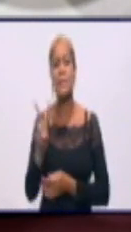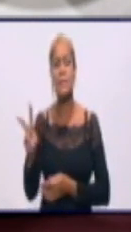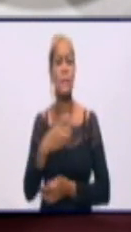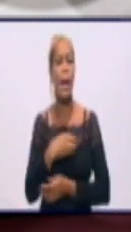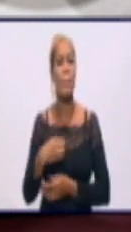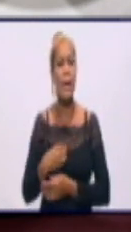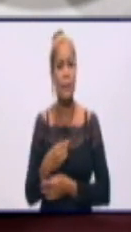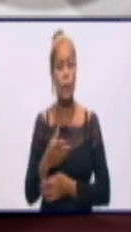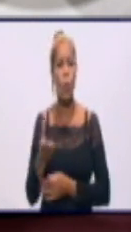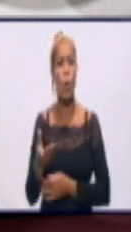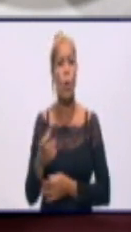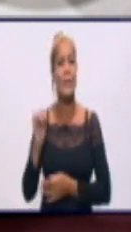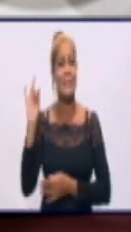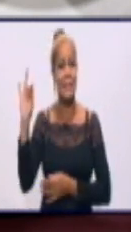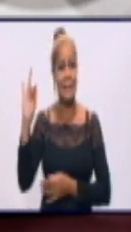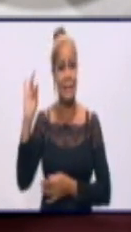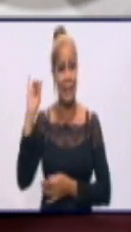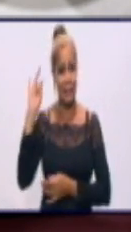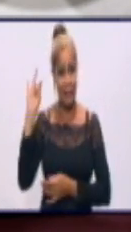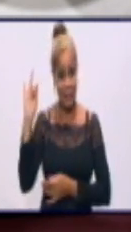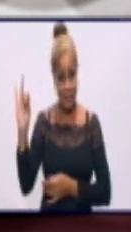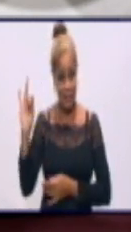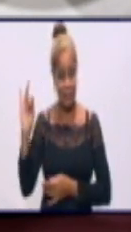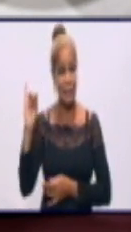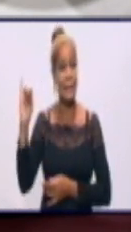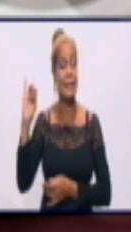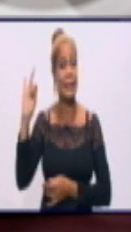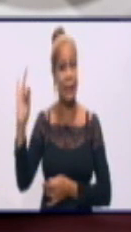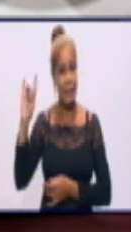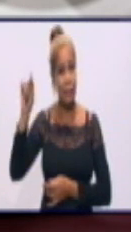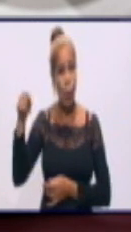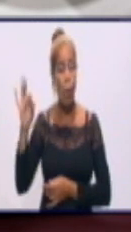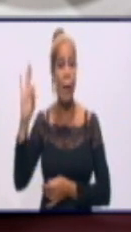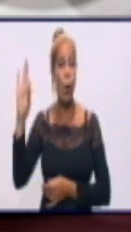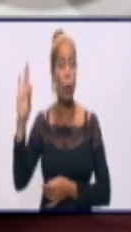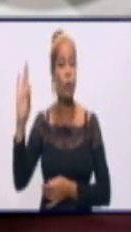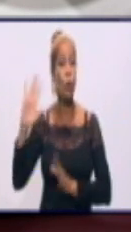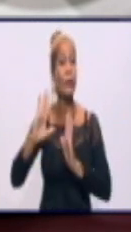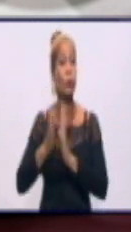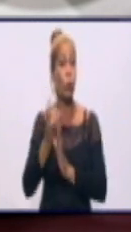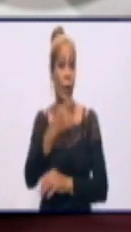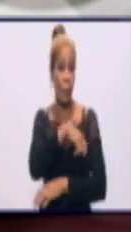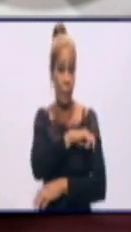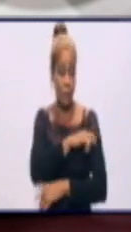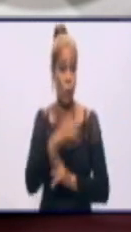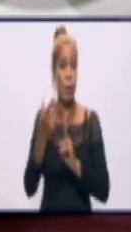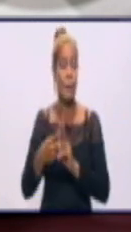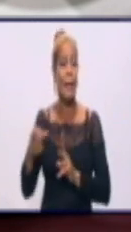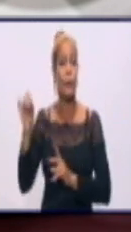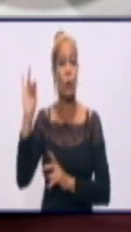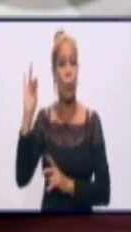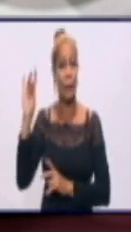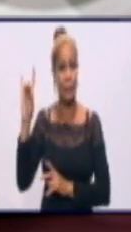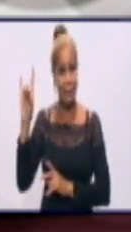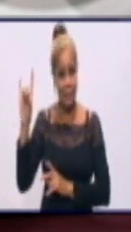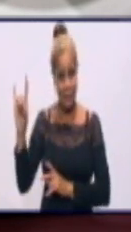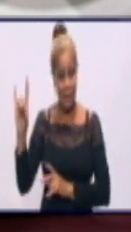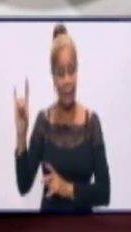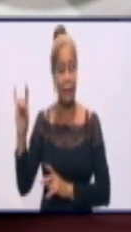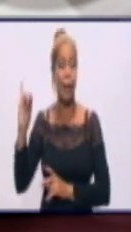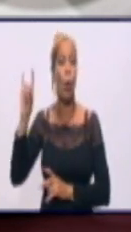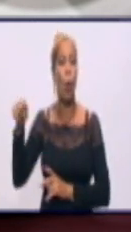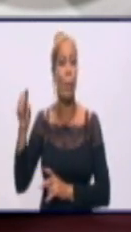Se pesquisó el 67,8% de la población general. Y el 97,3% de la población vulnerable.